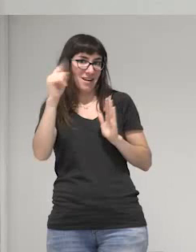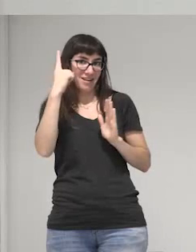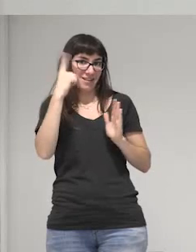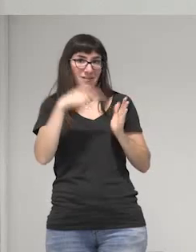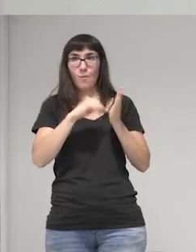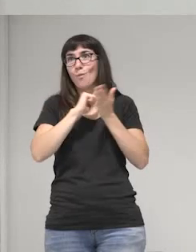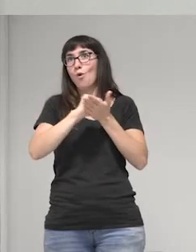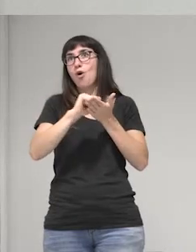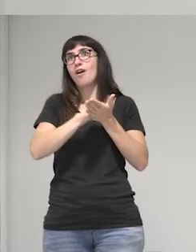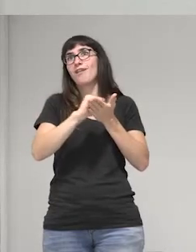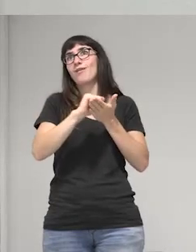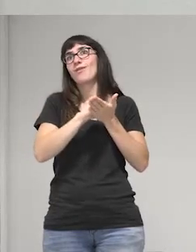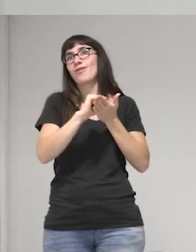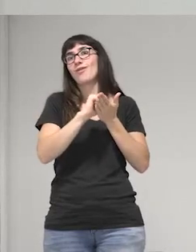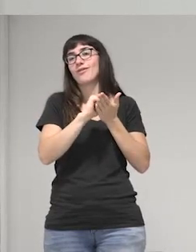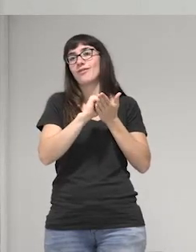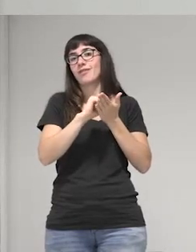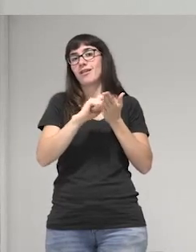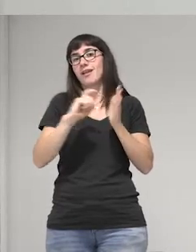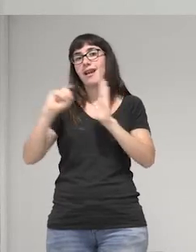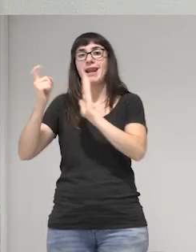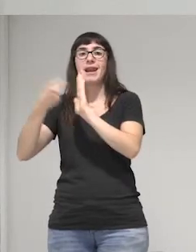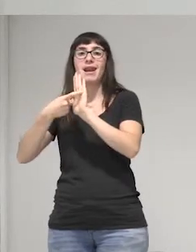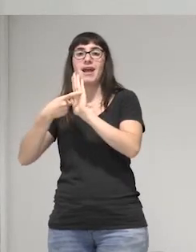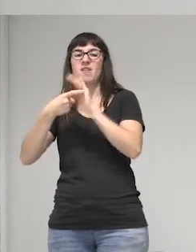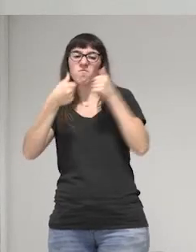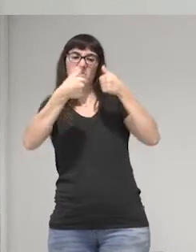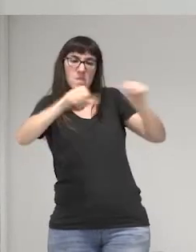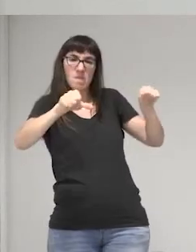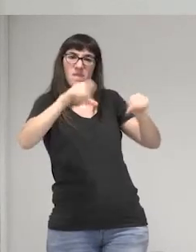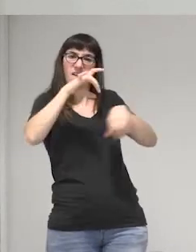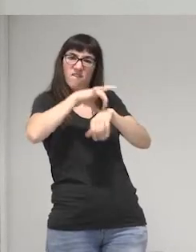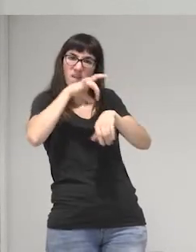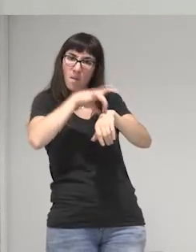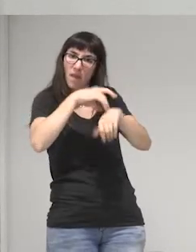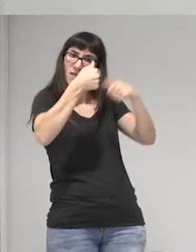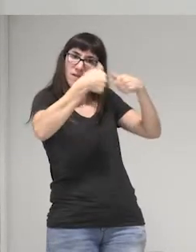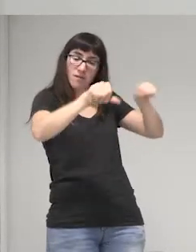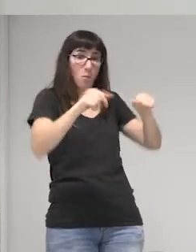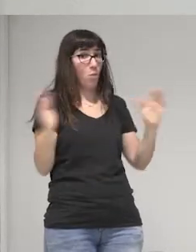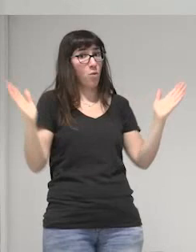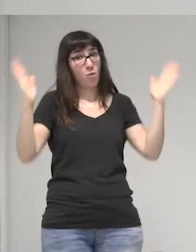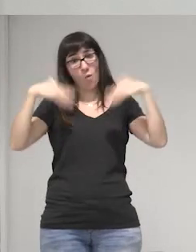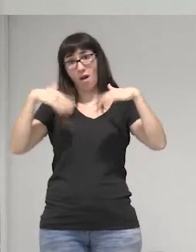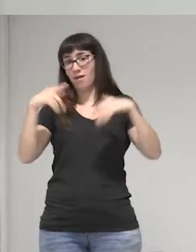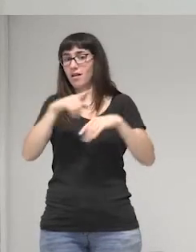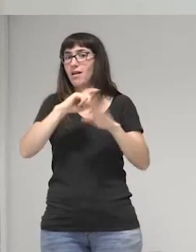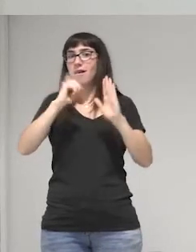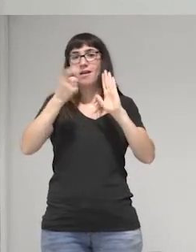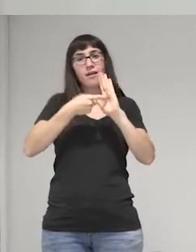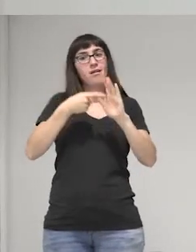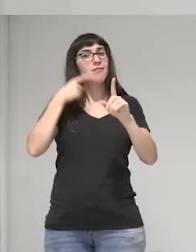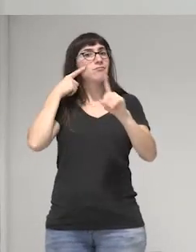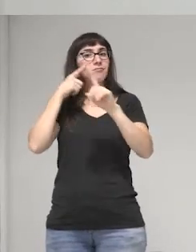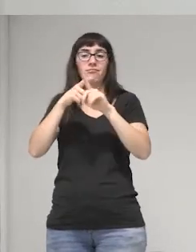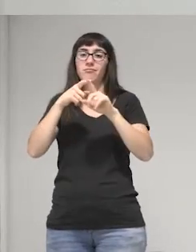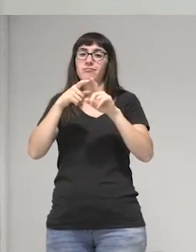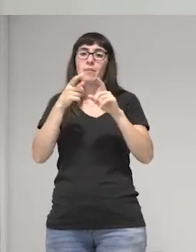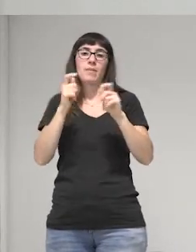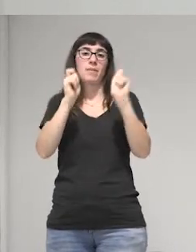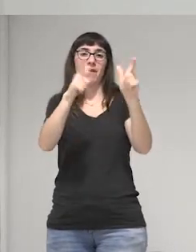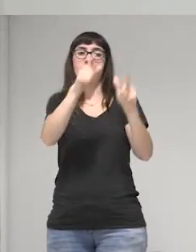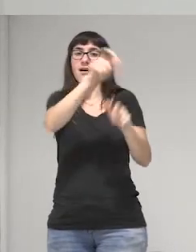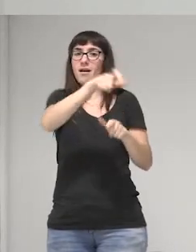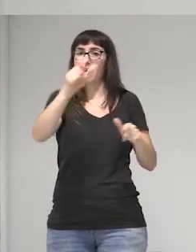borradores que no tiene la ley una ley patologizante y una ley donde beneficia a terceros y bueno digo beneficia a